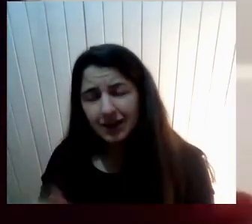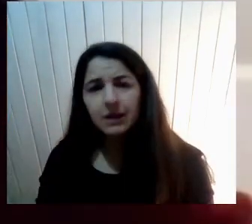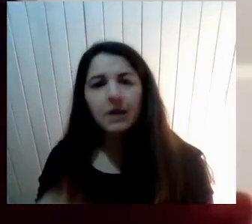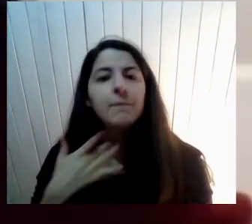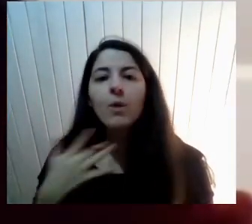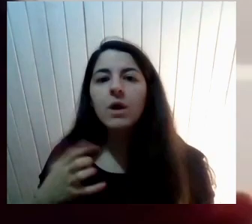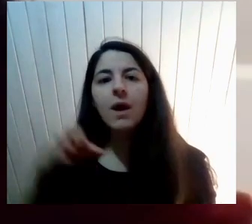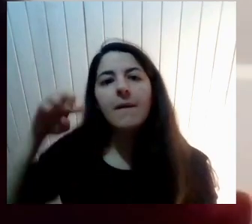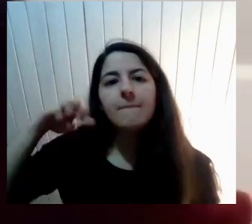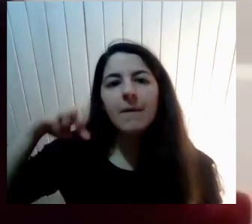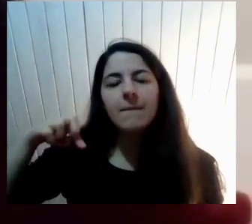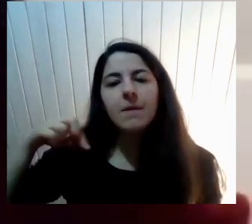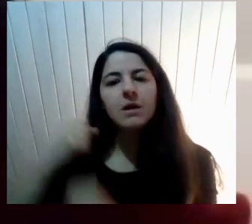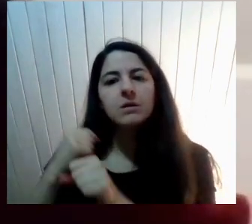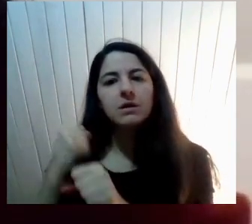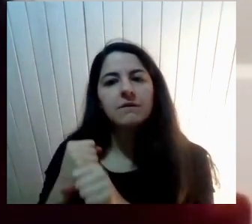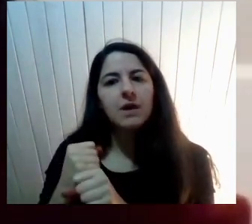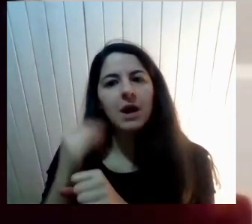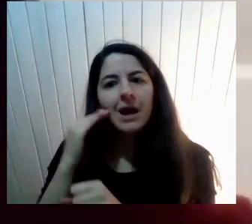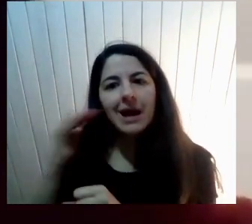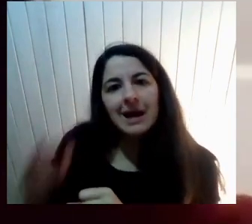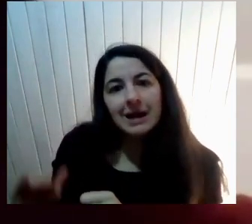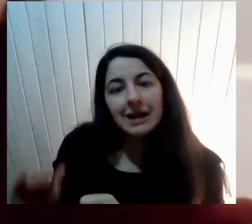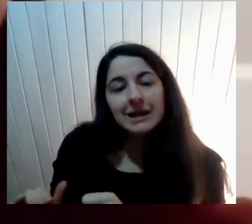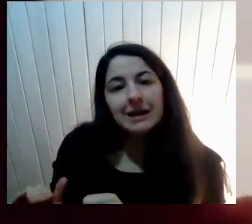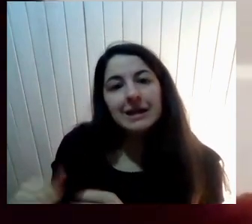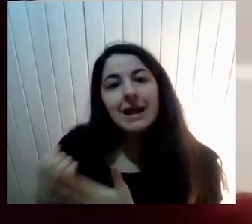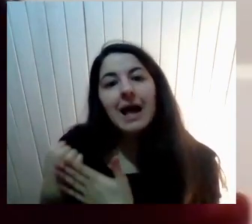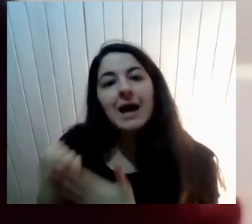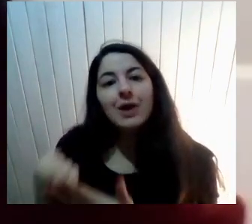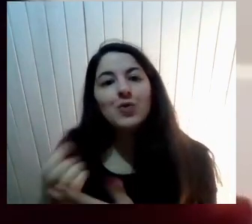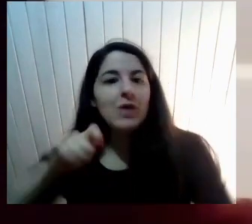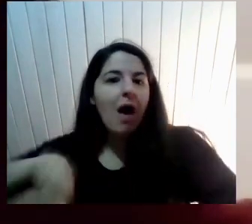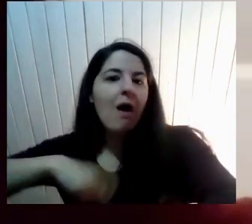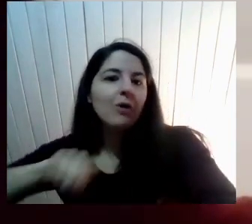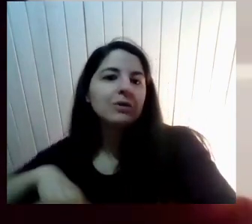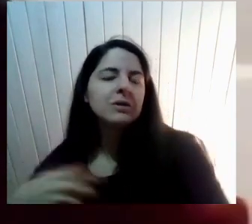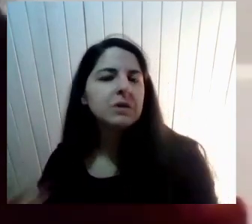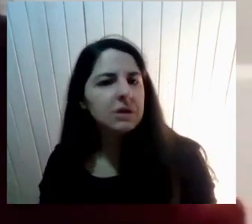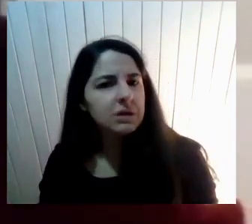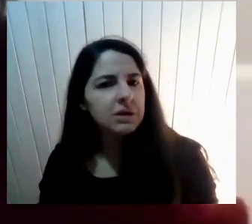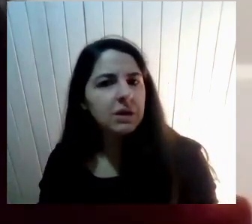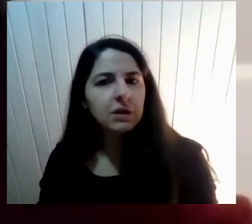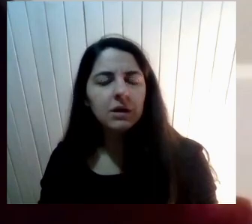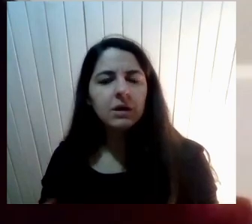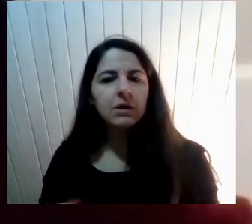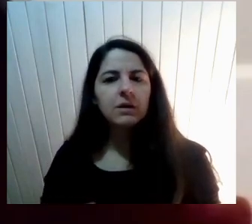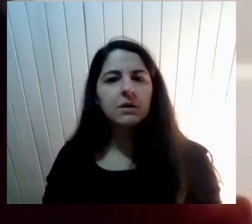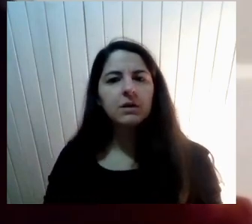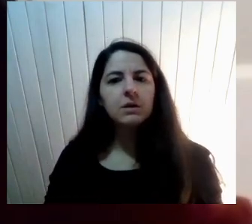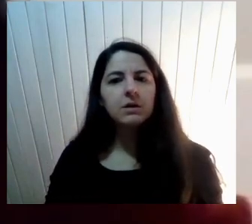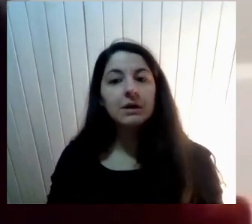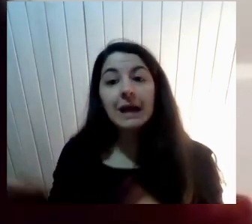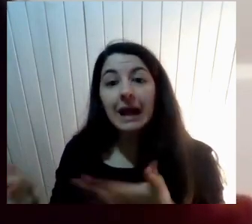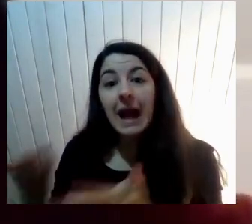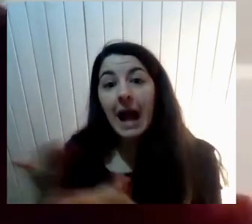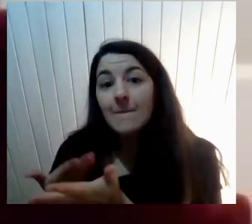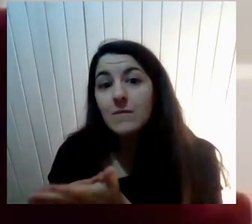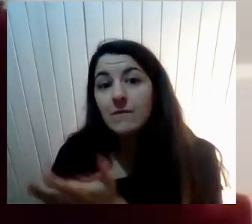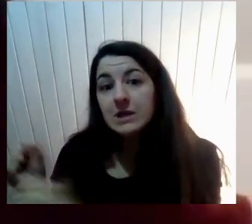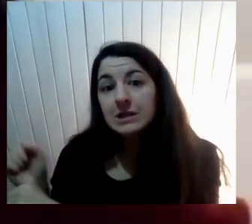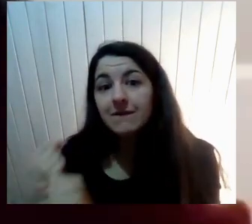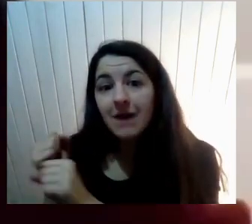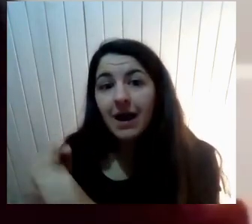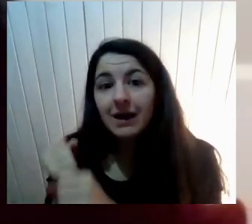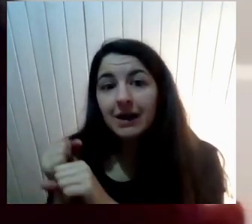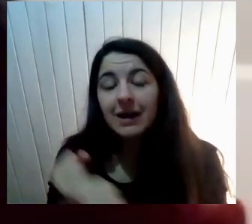Mientras las niñitas Ayudan a la mamá A cocinar Para que aprendan A cocinar Tempranamente Y mi hijita Aprovecho de barrer Mientras el hermano Está haciendo la tarea